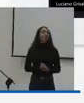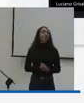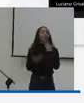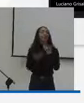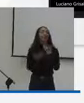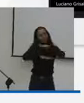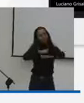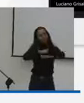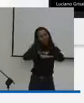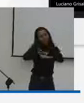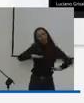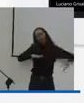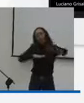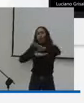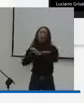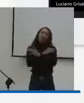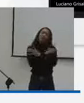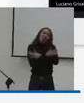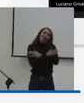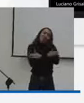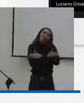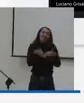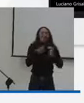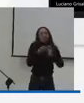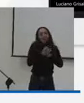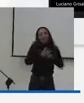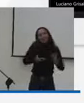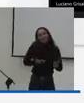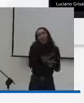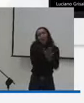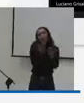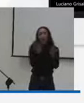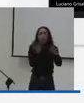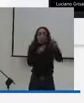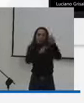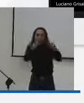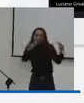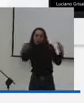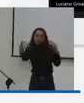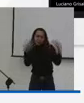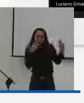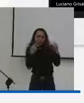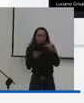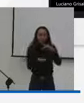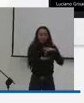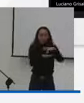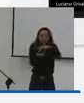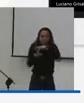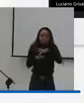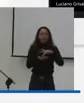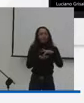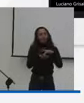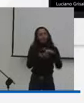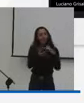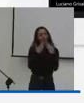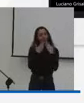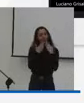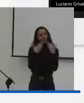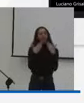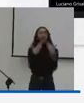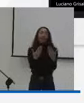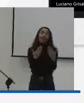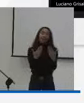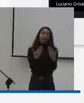cordial, caluroso y afectuoso para todos los asistentes a esta conferencia, por